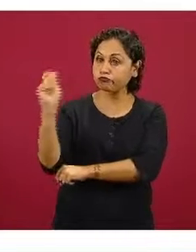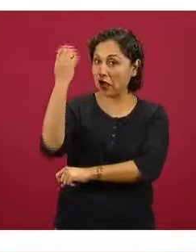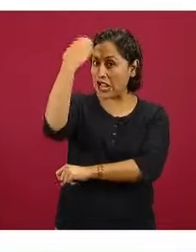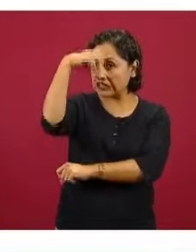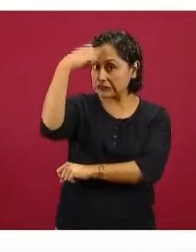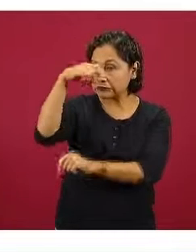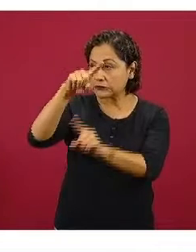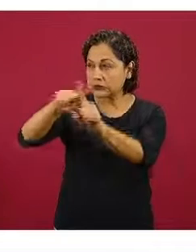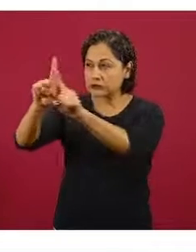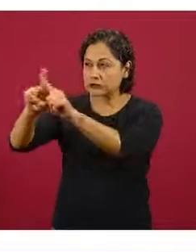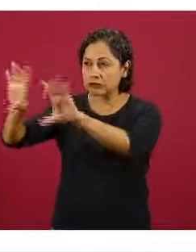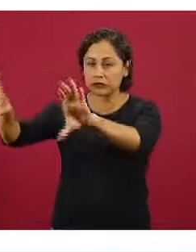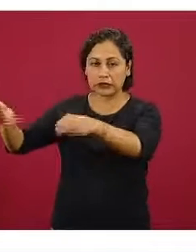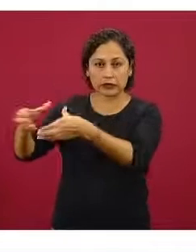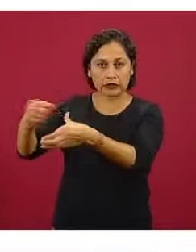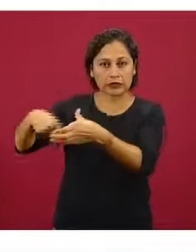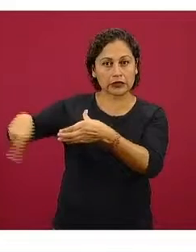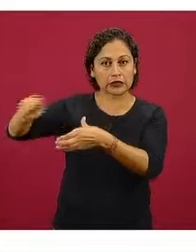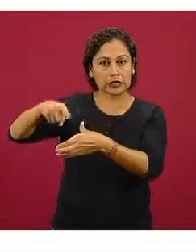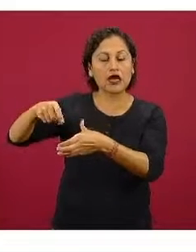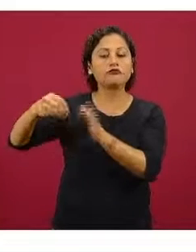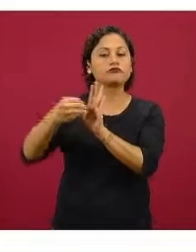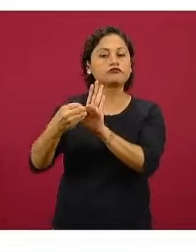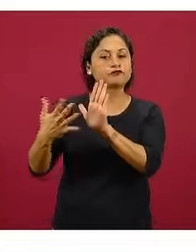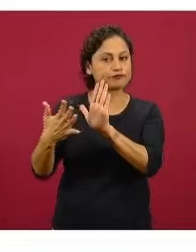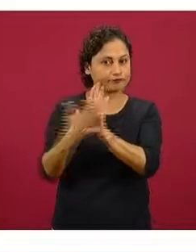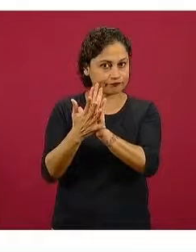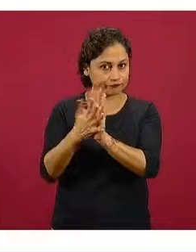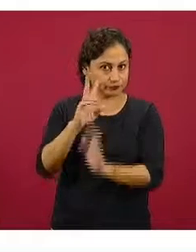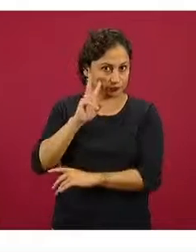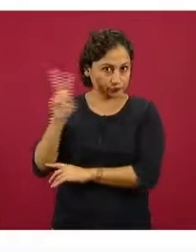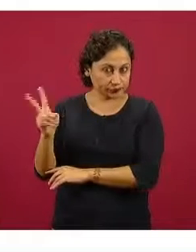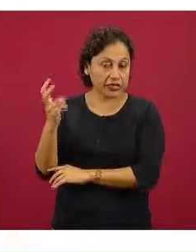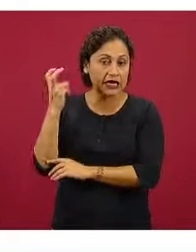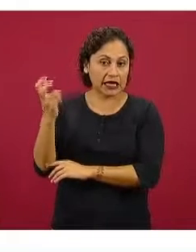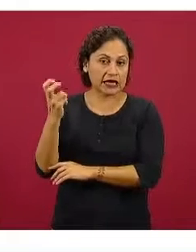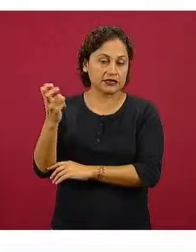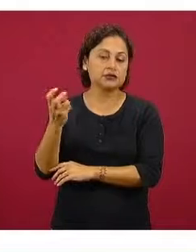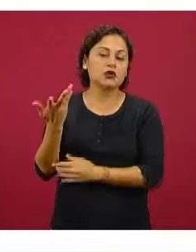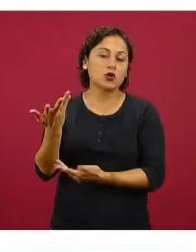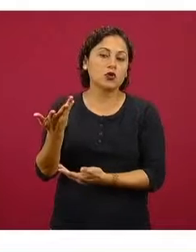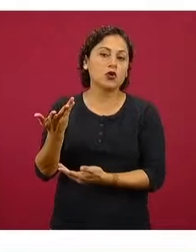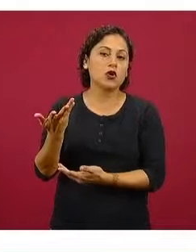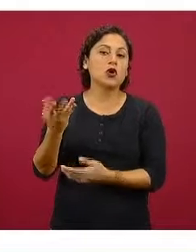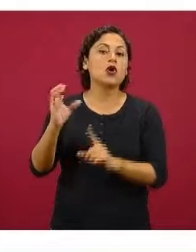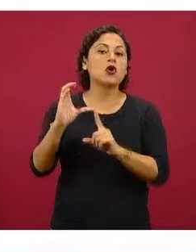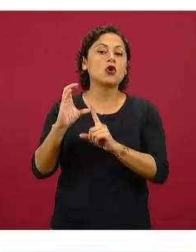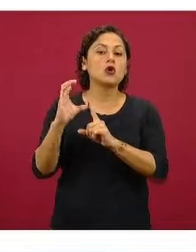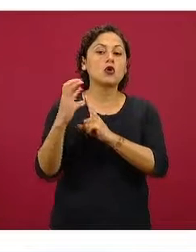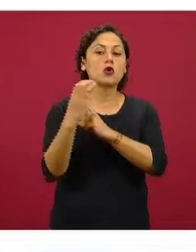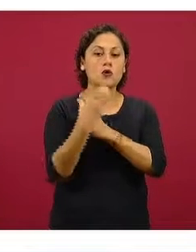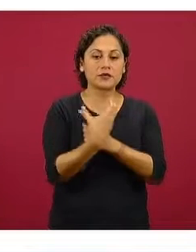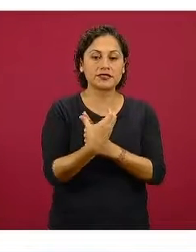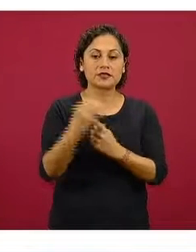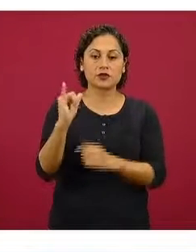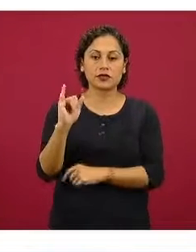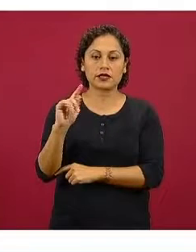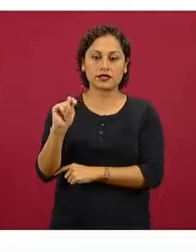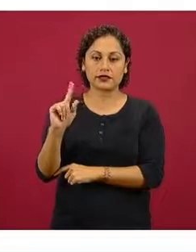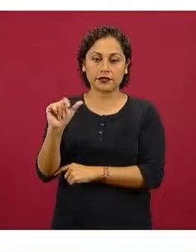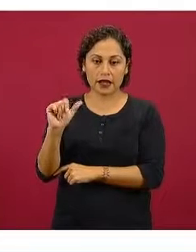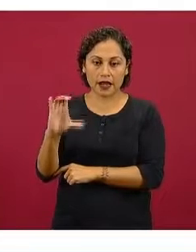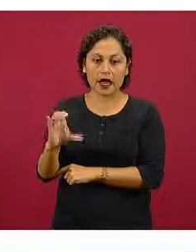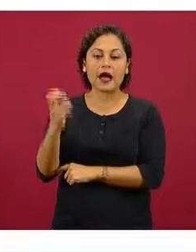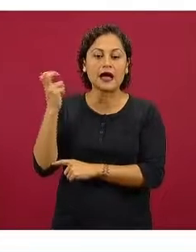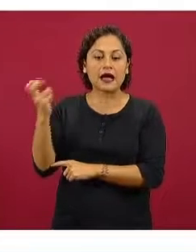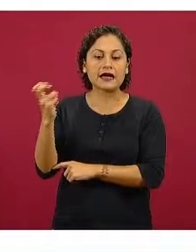se produjo este reporte en una comisión de Eat Lancet, que lo que buscaba era cómo